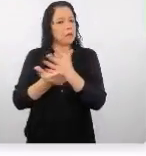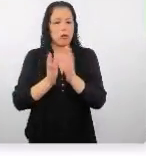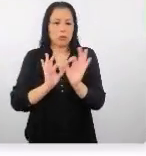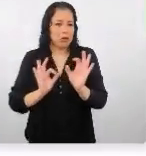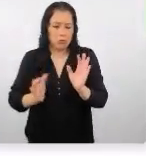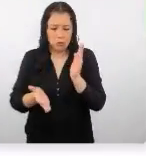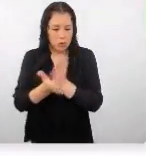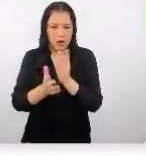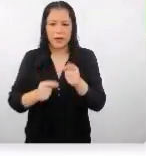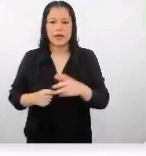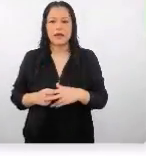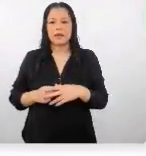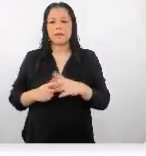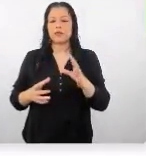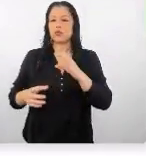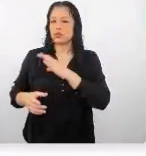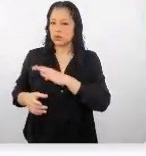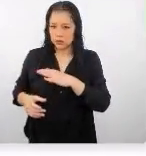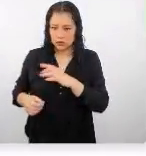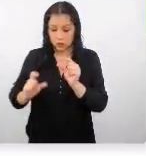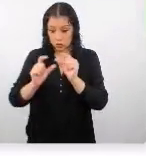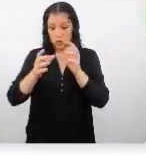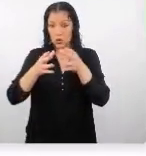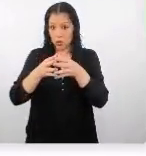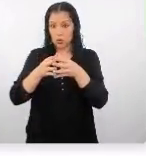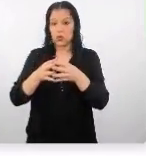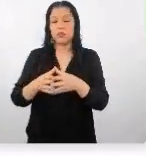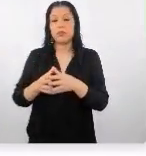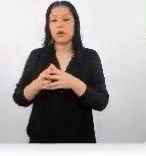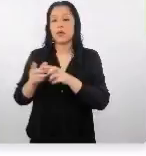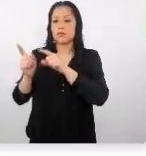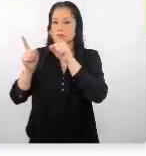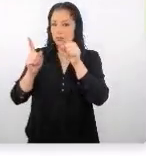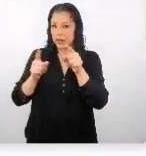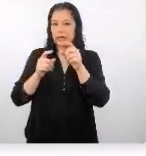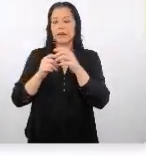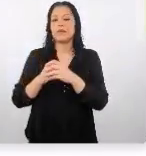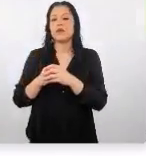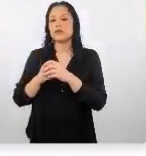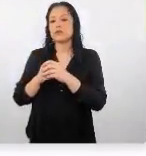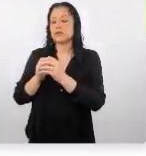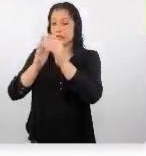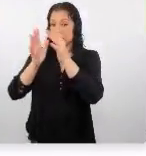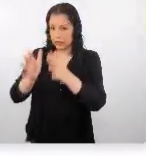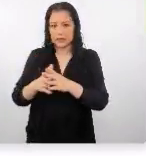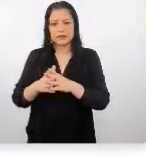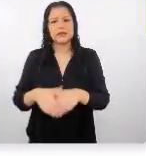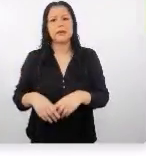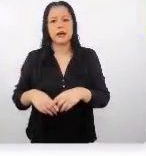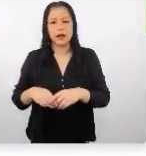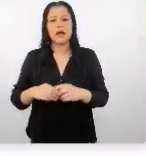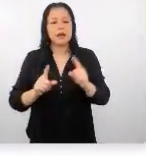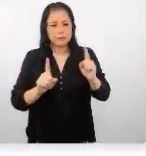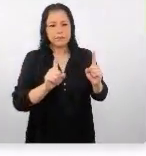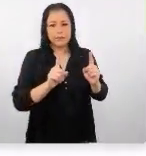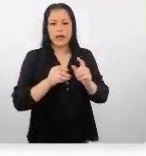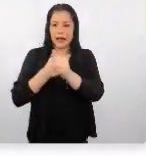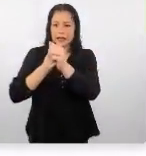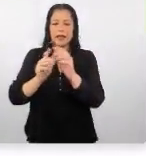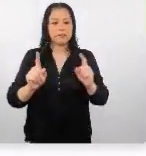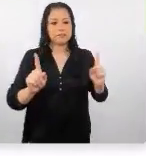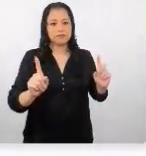los truconductores normalmente cuando son grupos vienen los truconductores con los grupos y van a seguir a todos lados de los truconductores